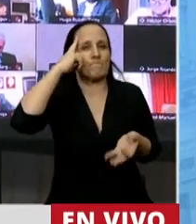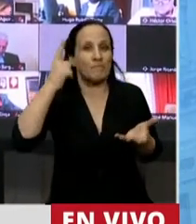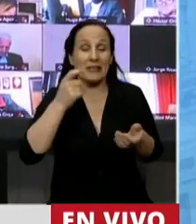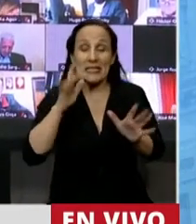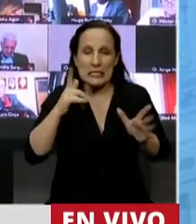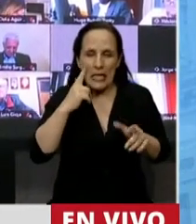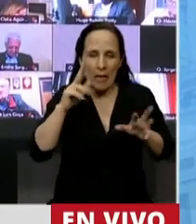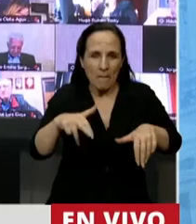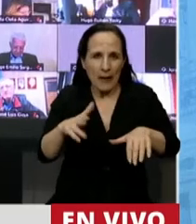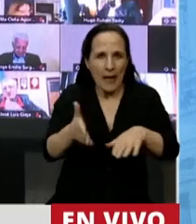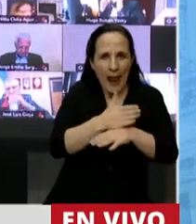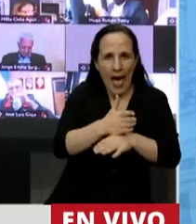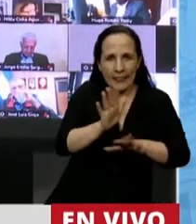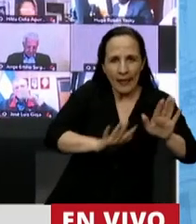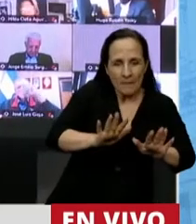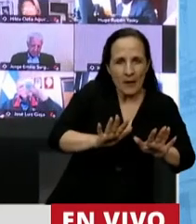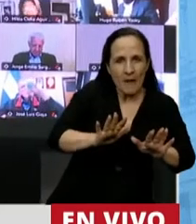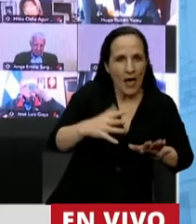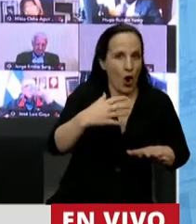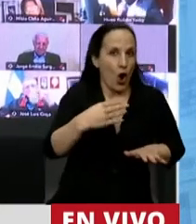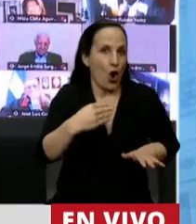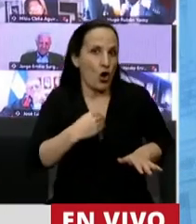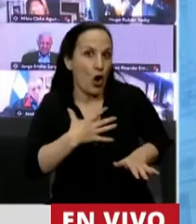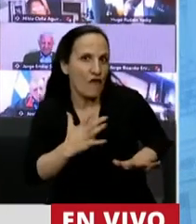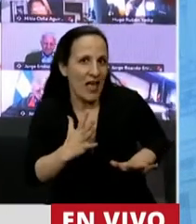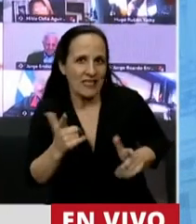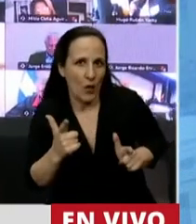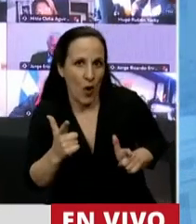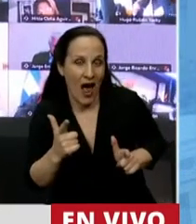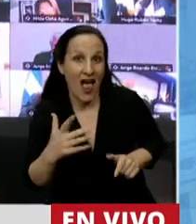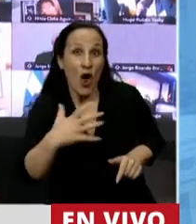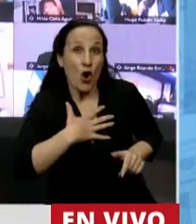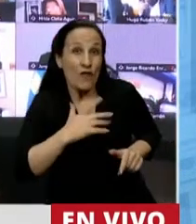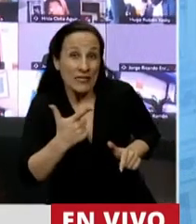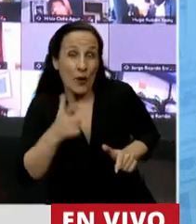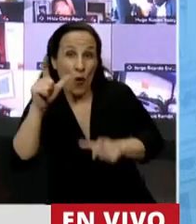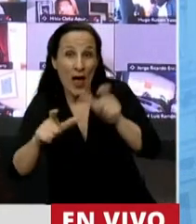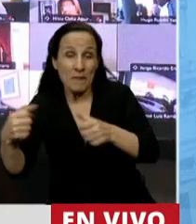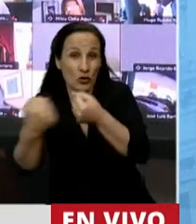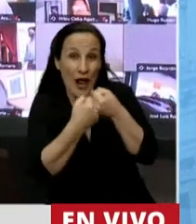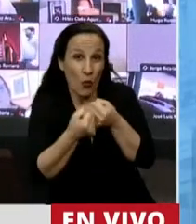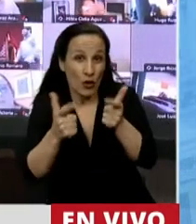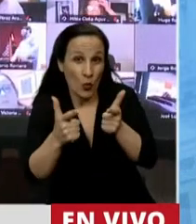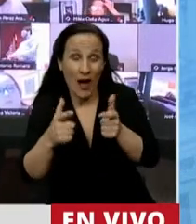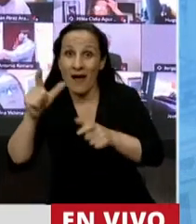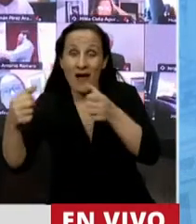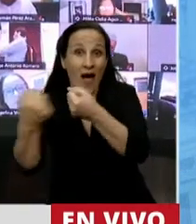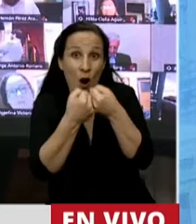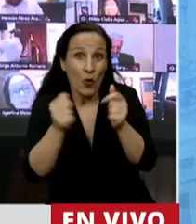previsión no hay confianza, si no hay confianza no hay consenso y sin consenso